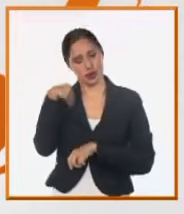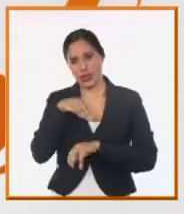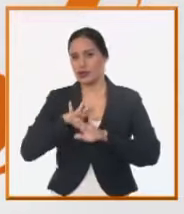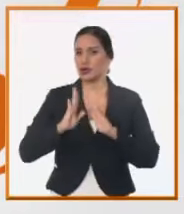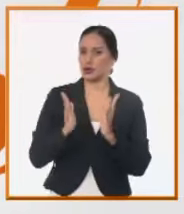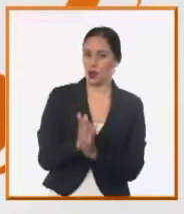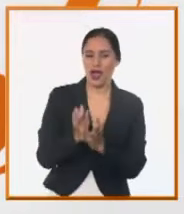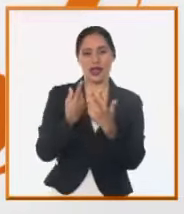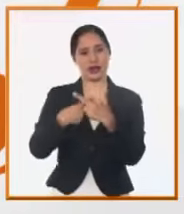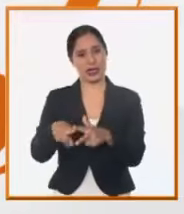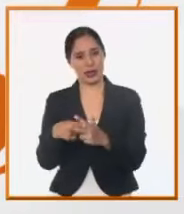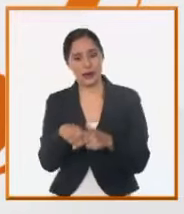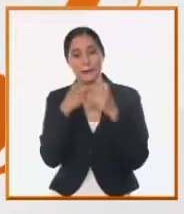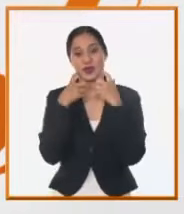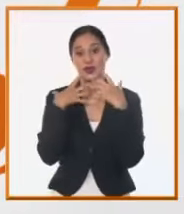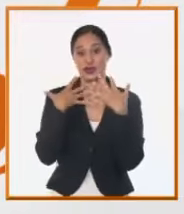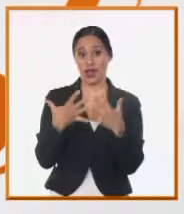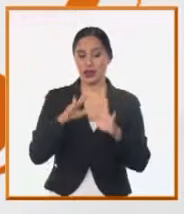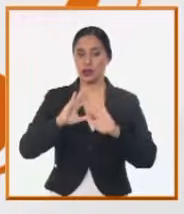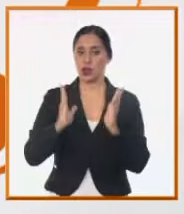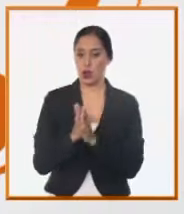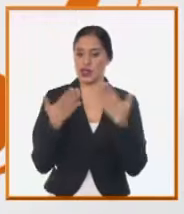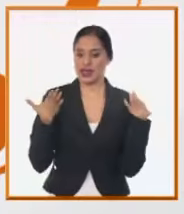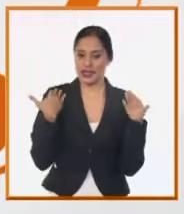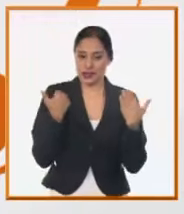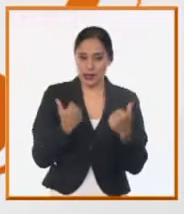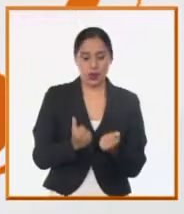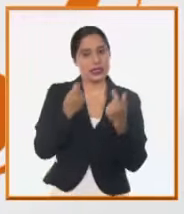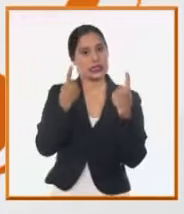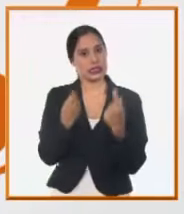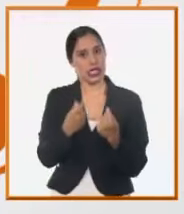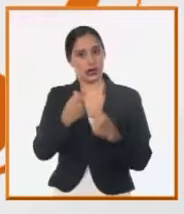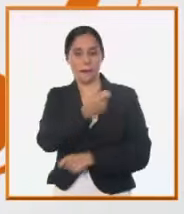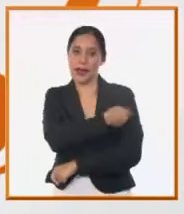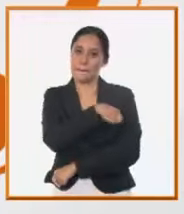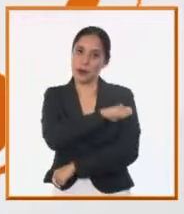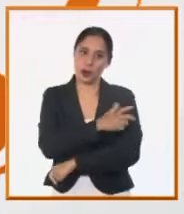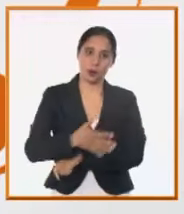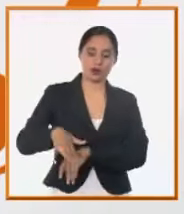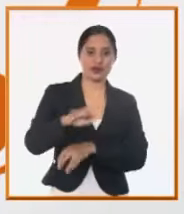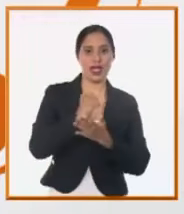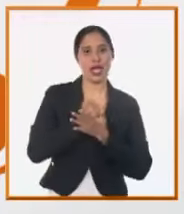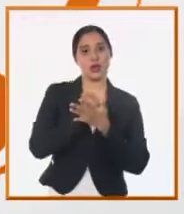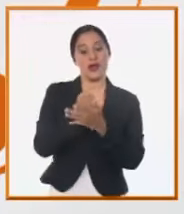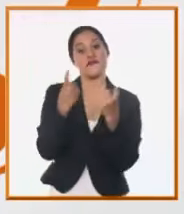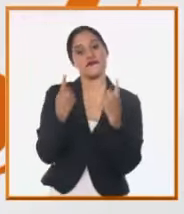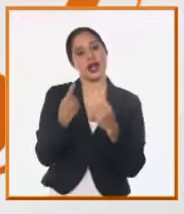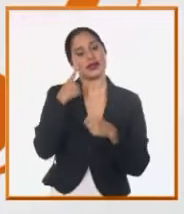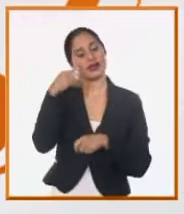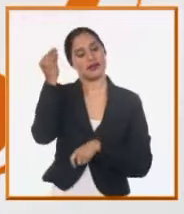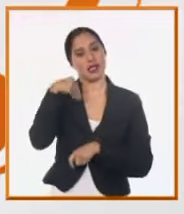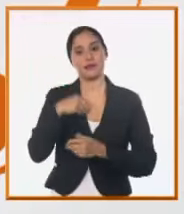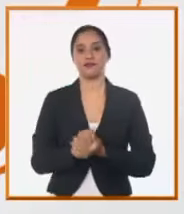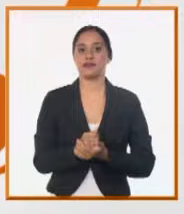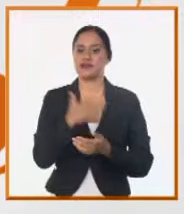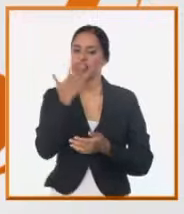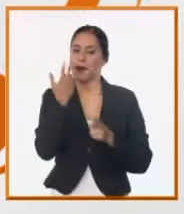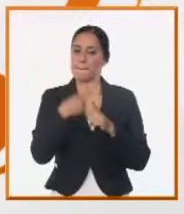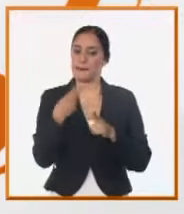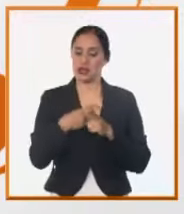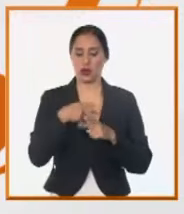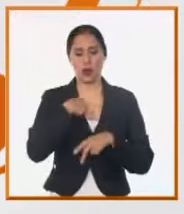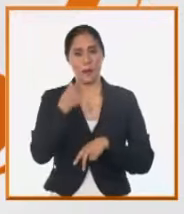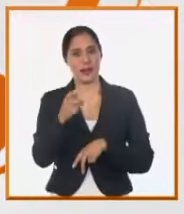muy buenas y muy necesarias y eso hacía falta que se tuviera en cuenta. Mi nombre es Nelia